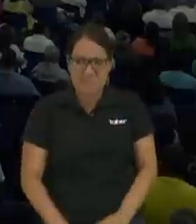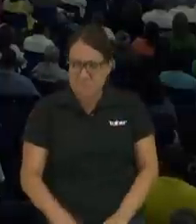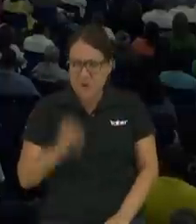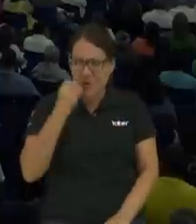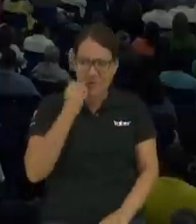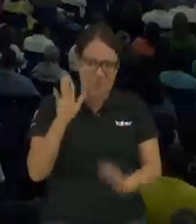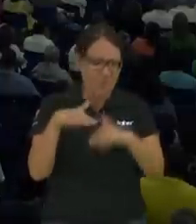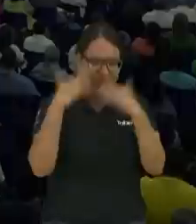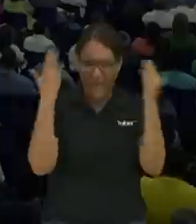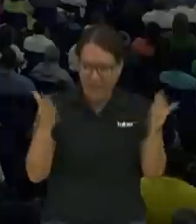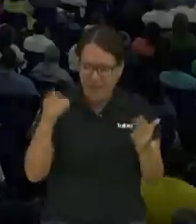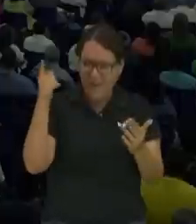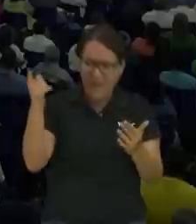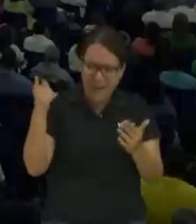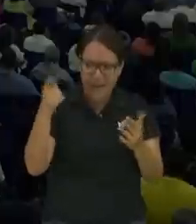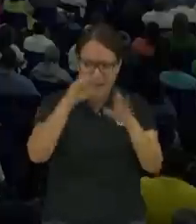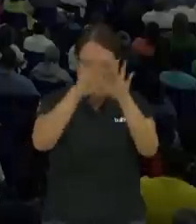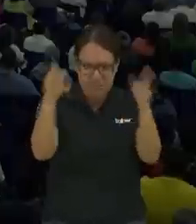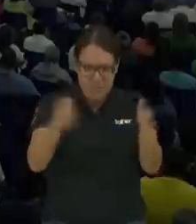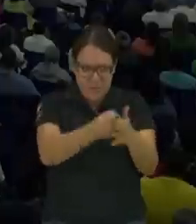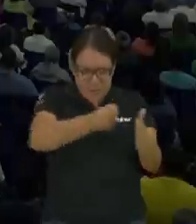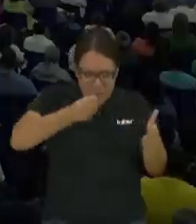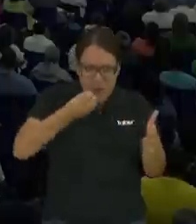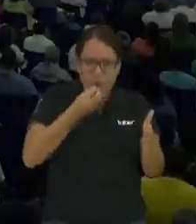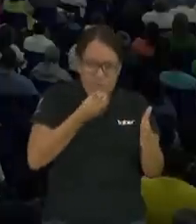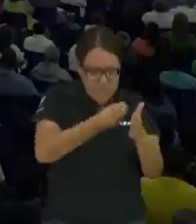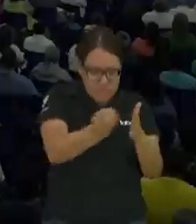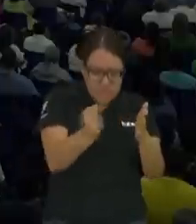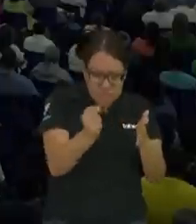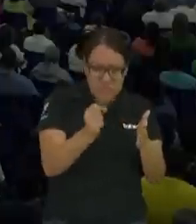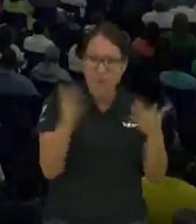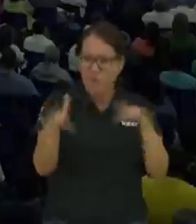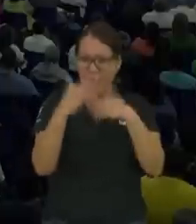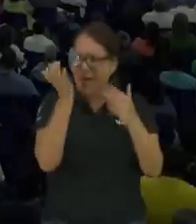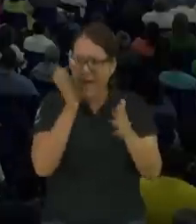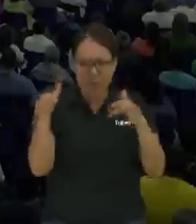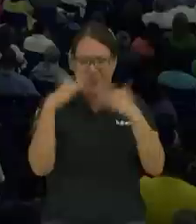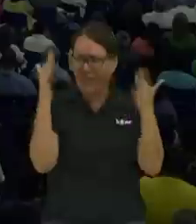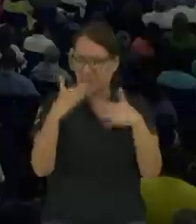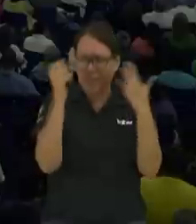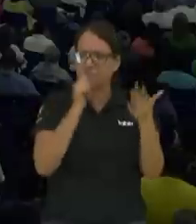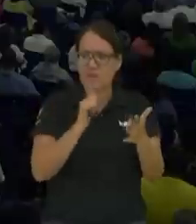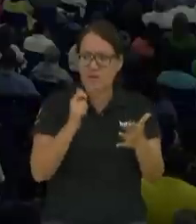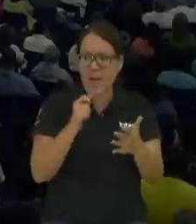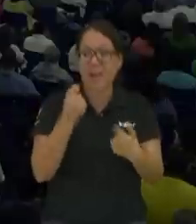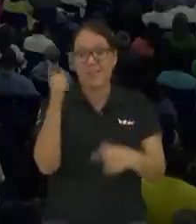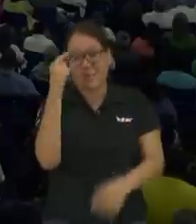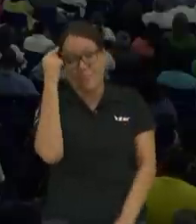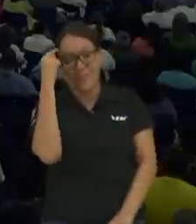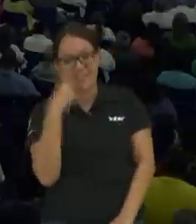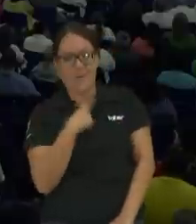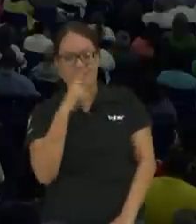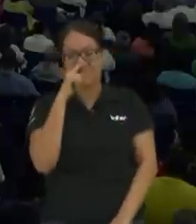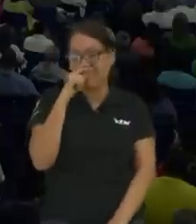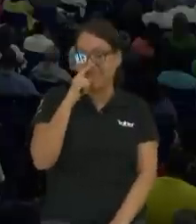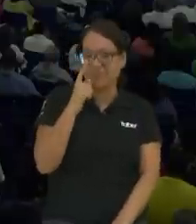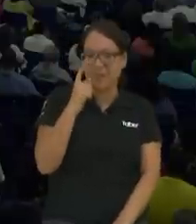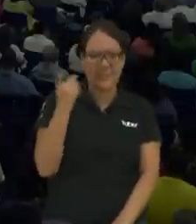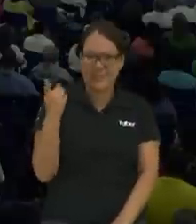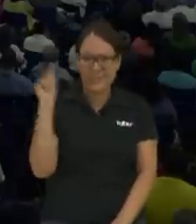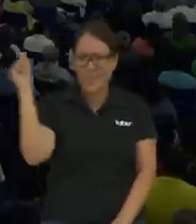comedor, no tienen un microondas, no tienen una cafetera, no tienen agua potable, no tienen un baño. Ah, no, pero tú te llamas empresario, sos un negrero.